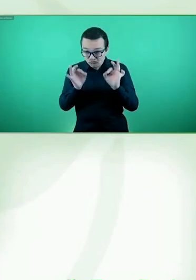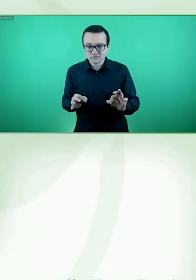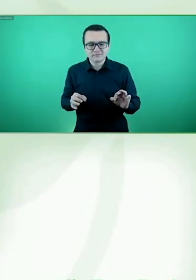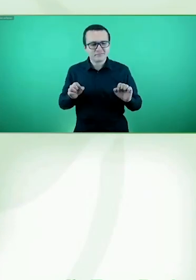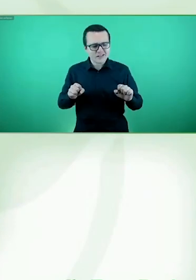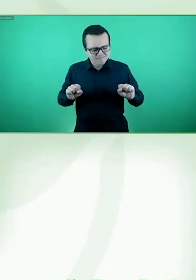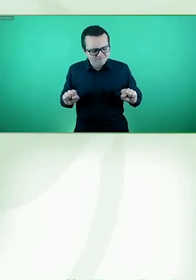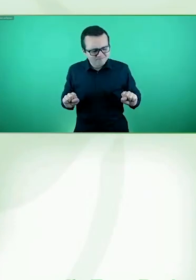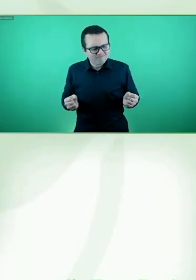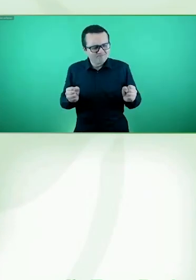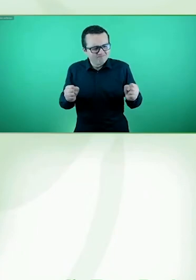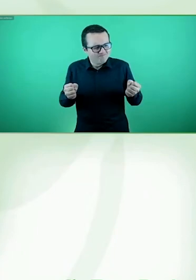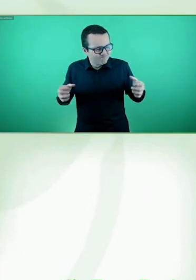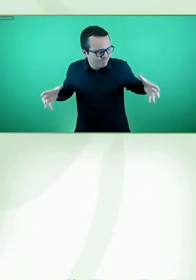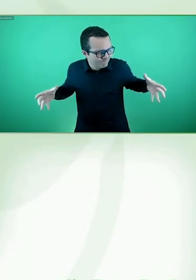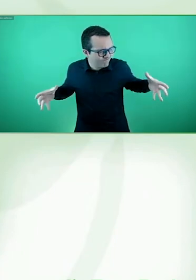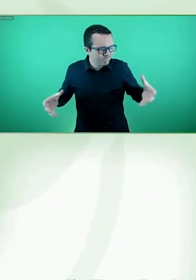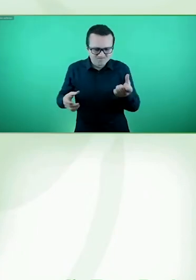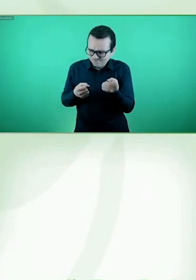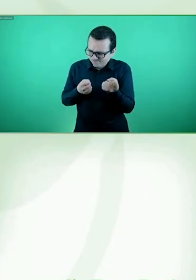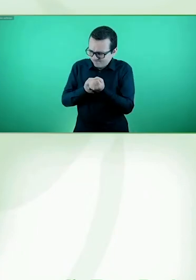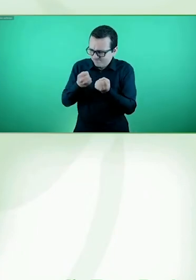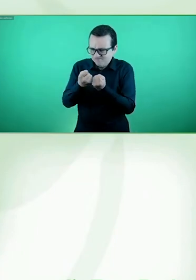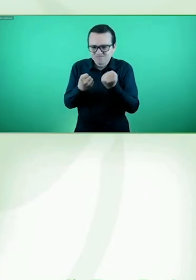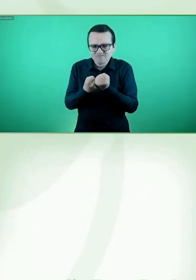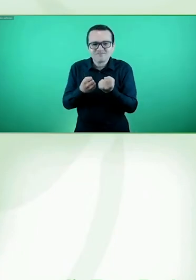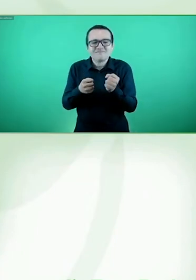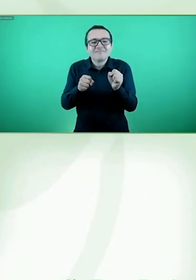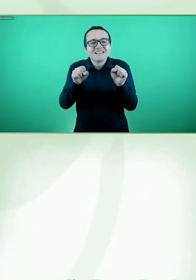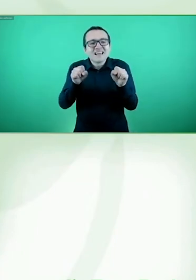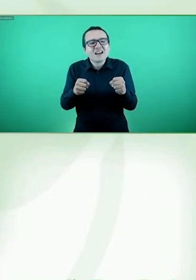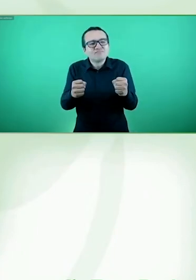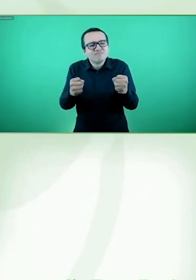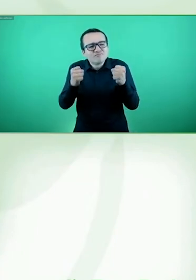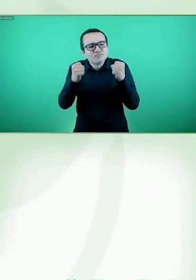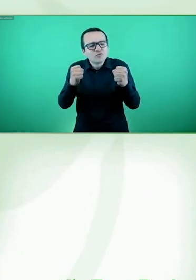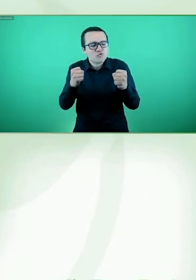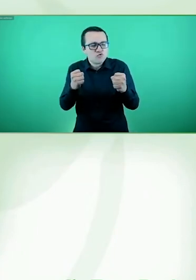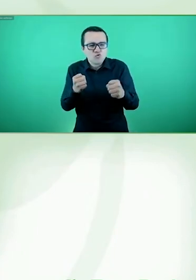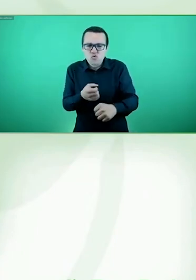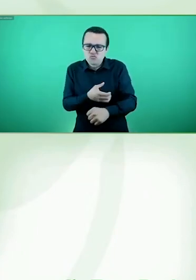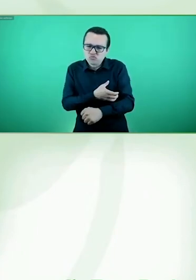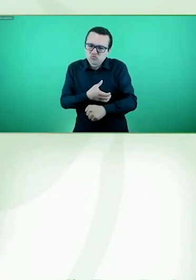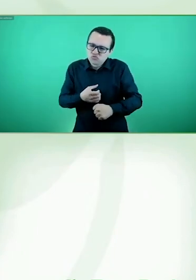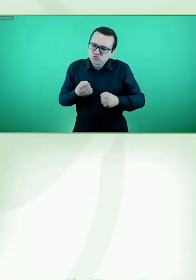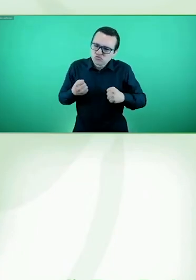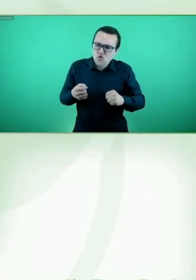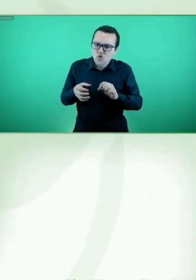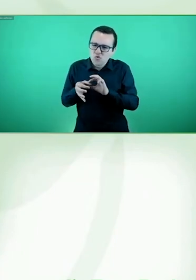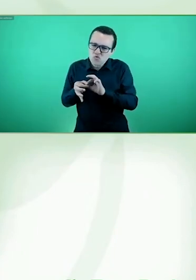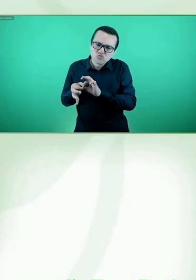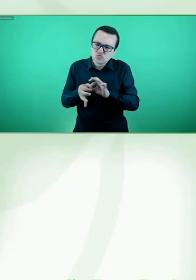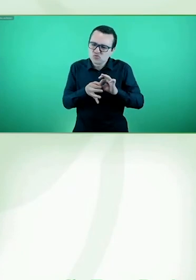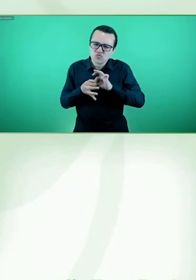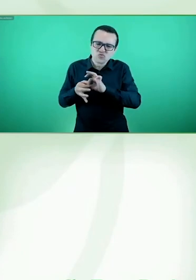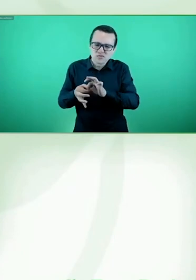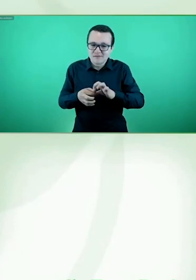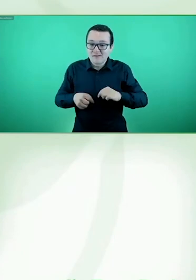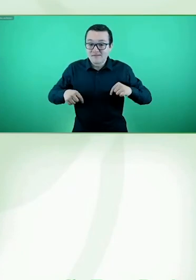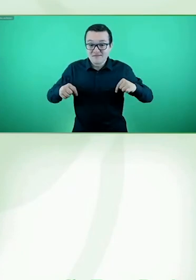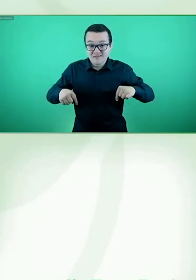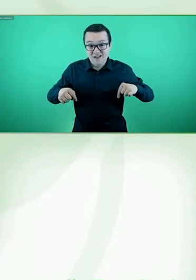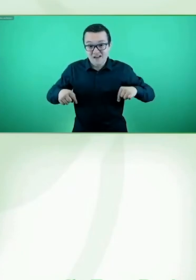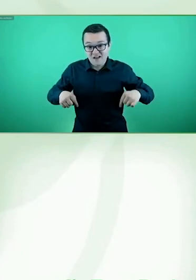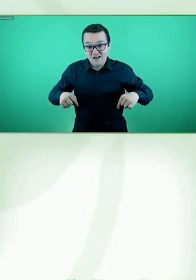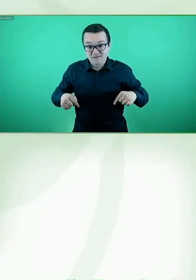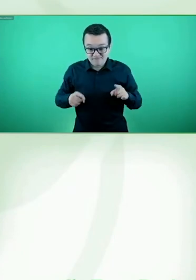really be even stronger together, as we now know exactly about our